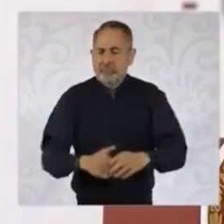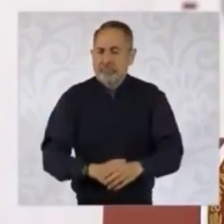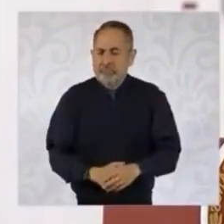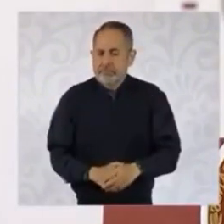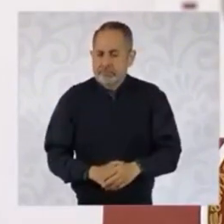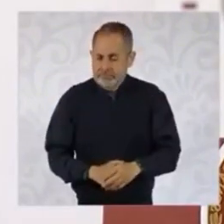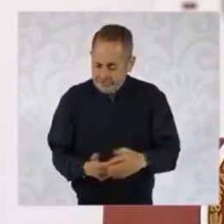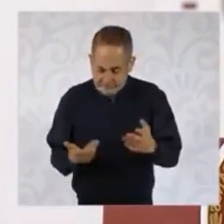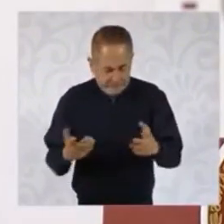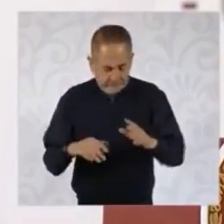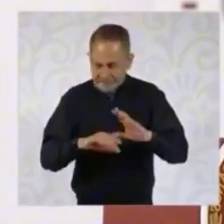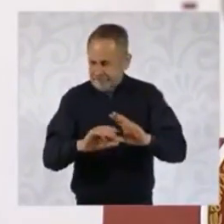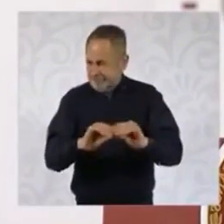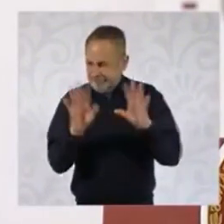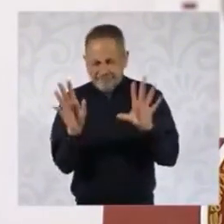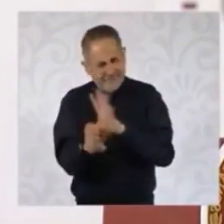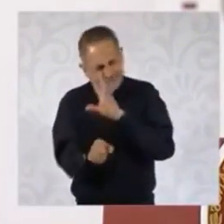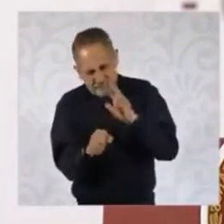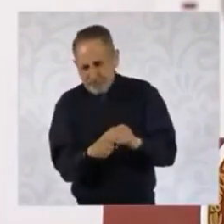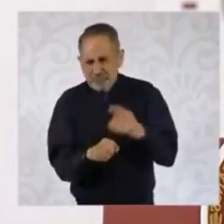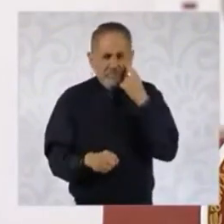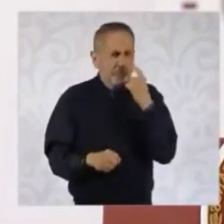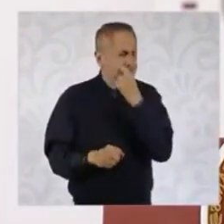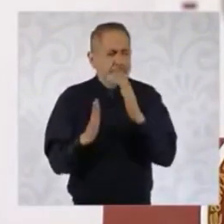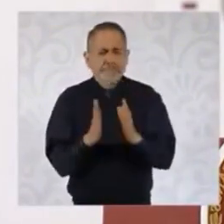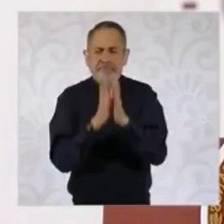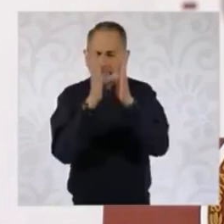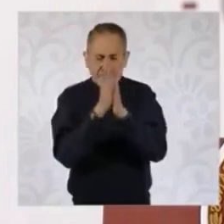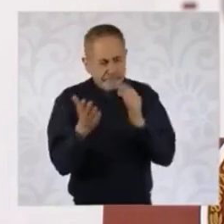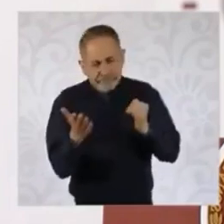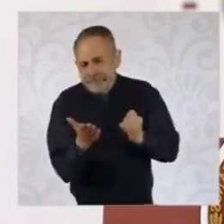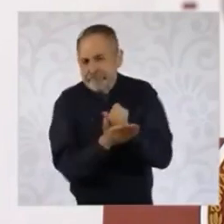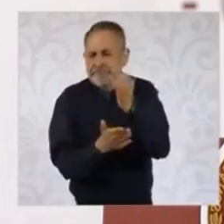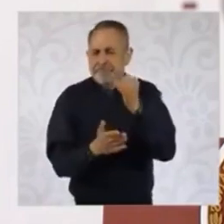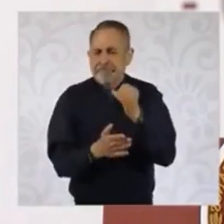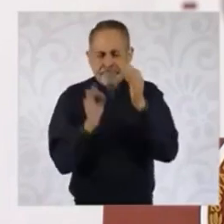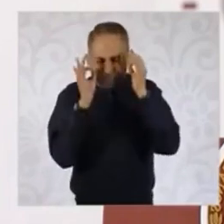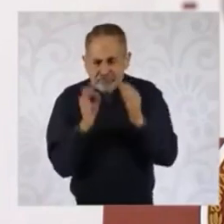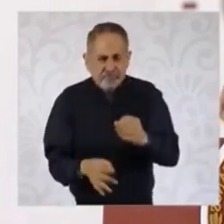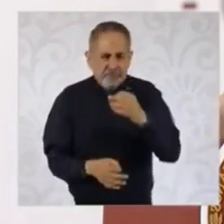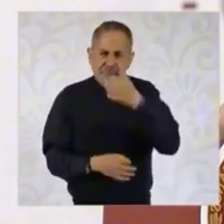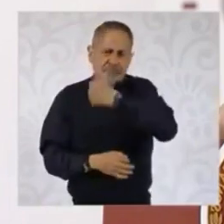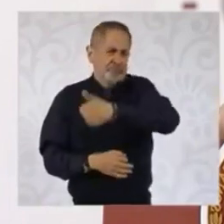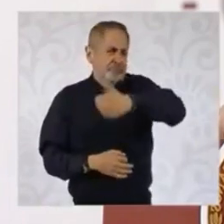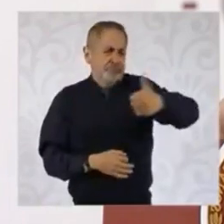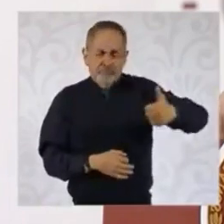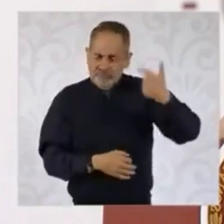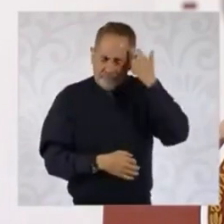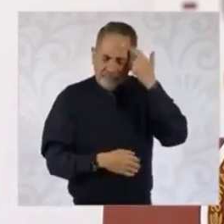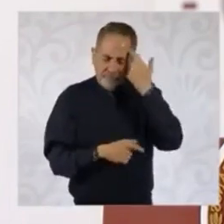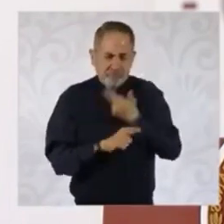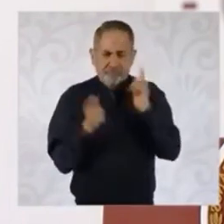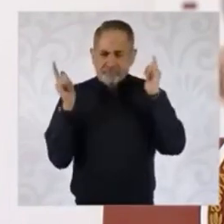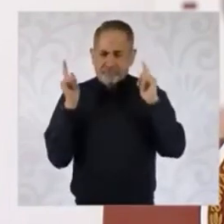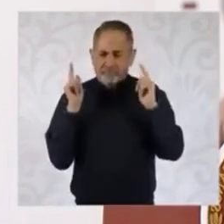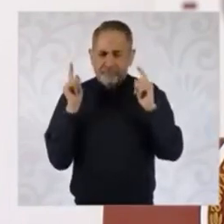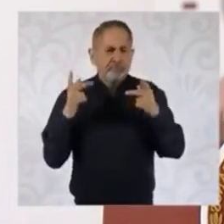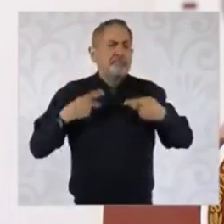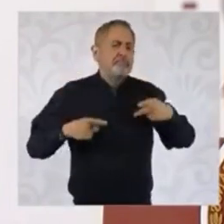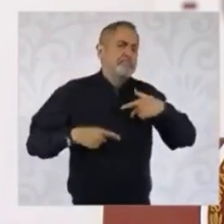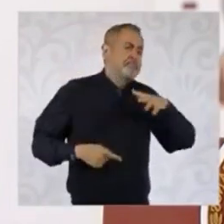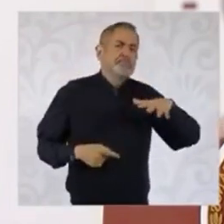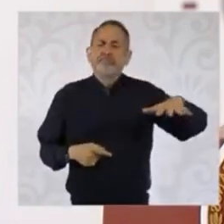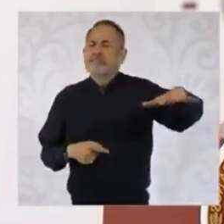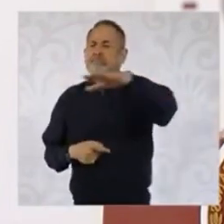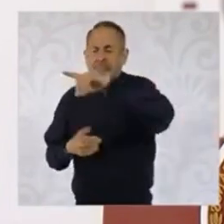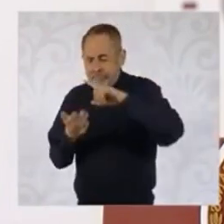en el sentido más amplio de la palabra y en lo que significa democracia, poder del pueblo